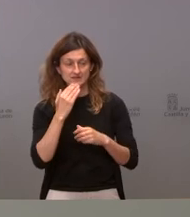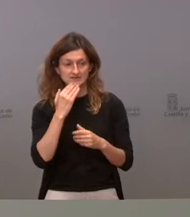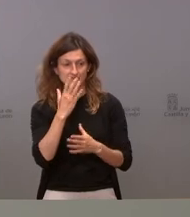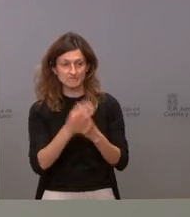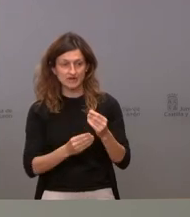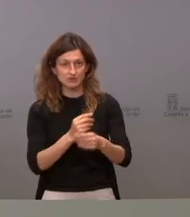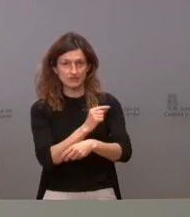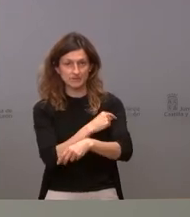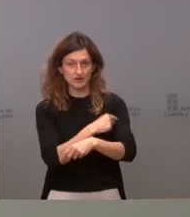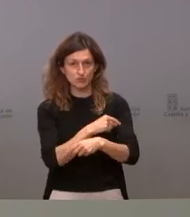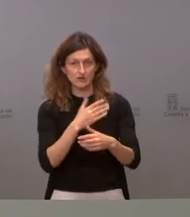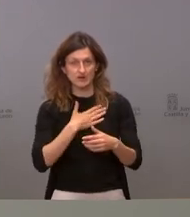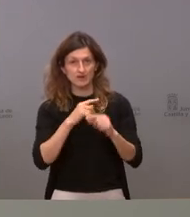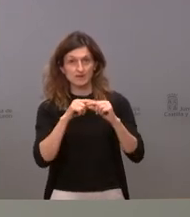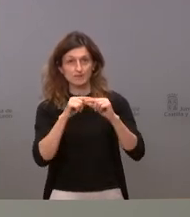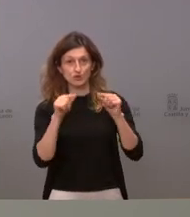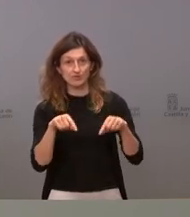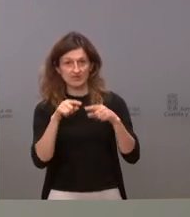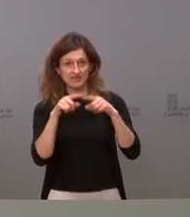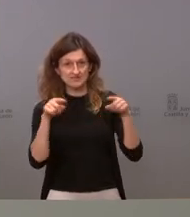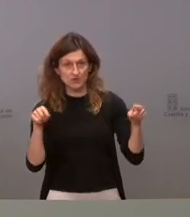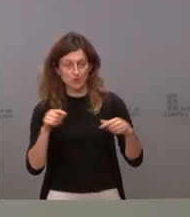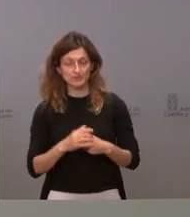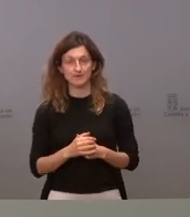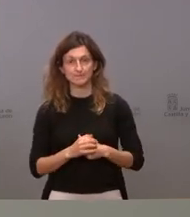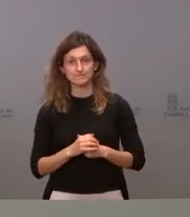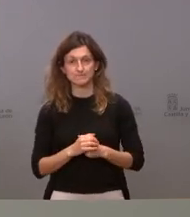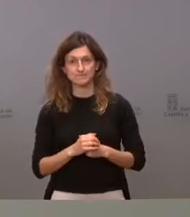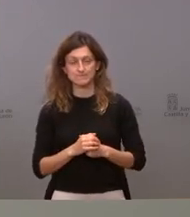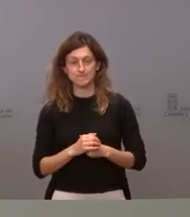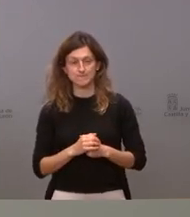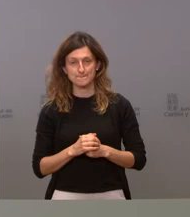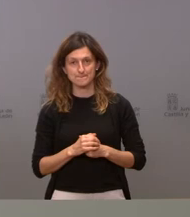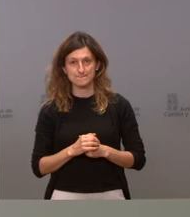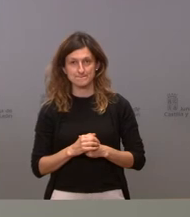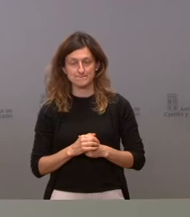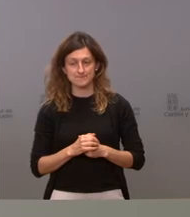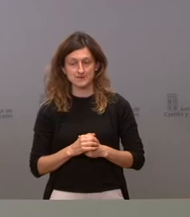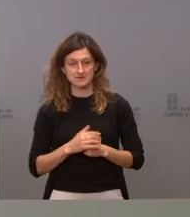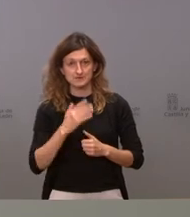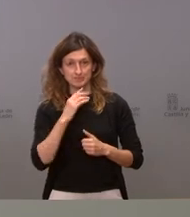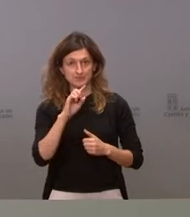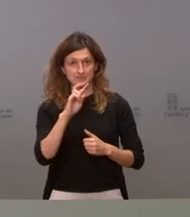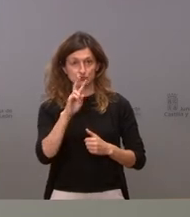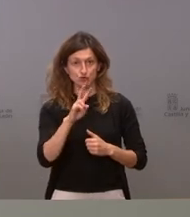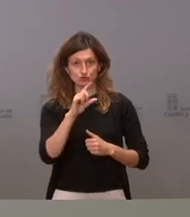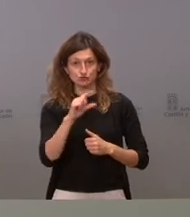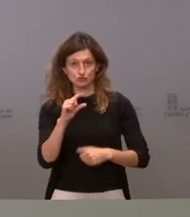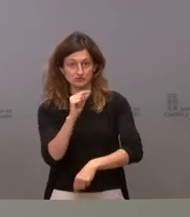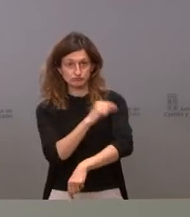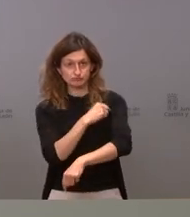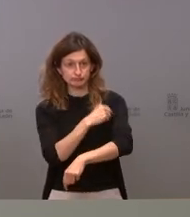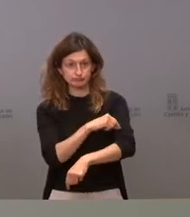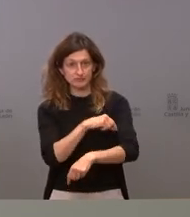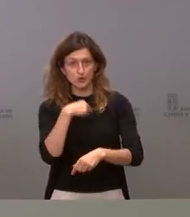en la provincia de Segovia creo que ha sido eso lo que lo que ha querido preguntar es decir cuántas personas se han infectado después de tener la pauta